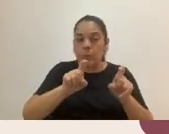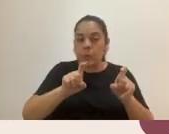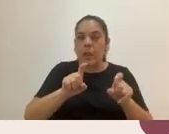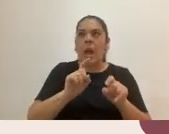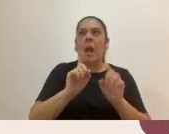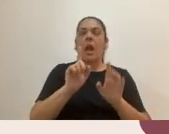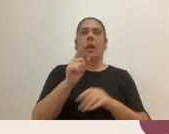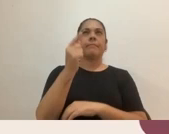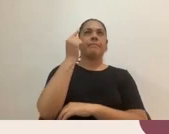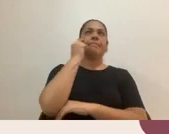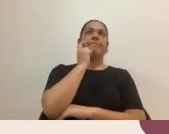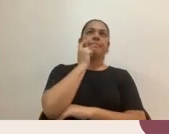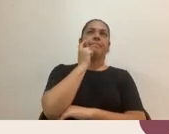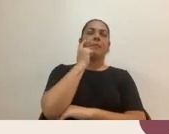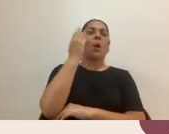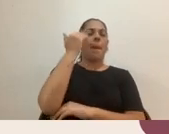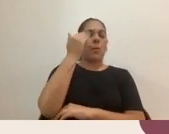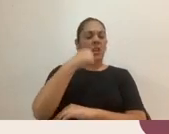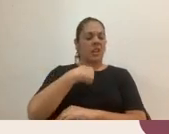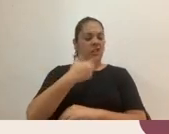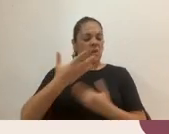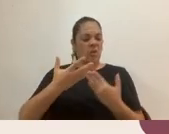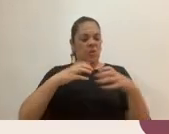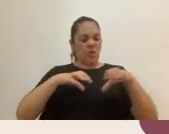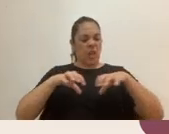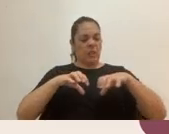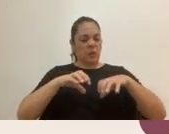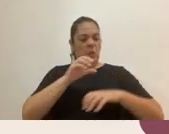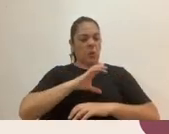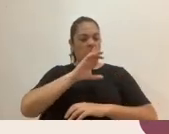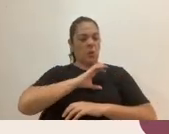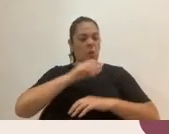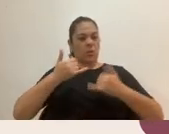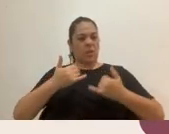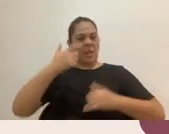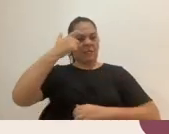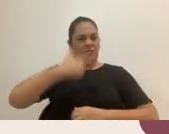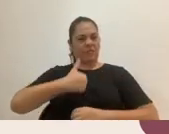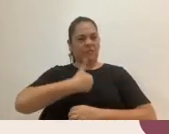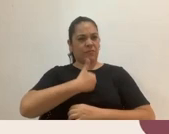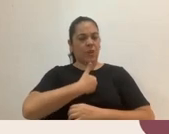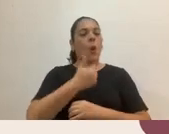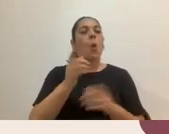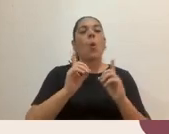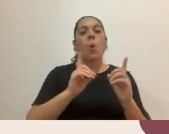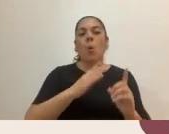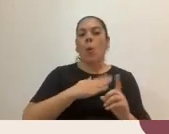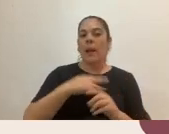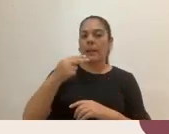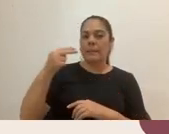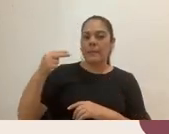pensar por qué pensamos y actuamos como lo hacemos? ¿Cuál es nuestra historia de vida? ¿Cuál es nuestra historia familiar?